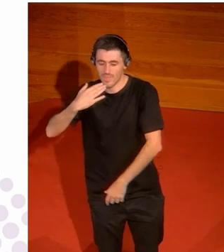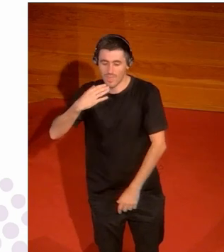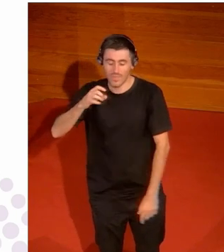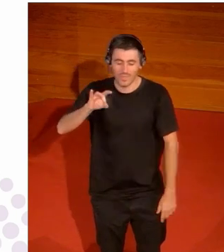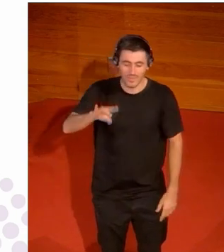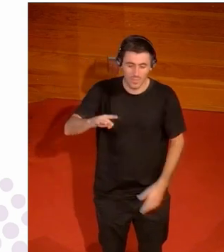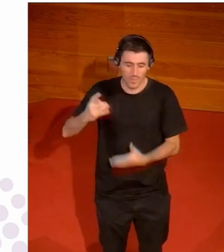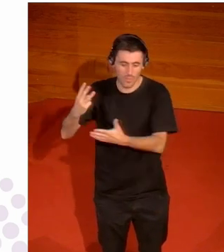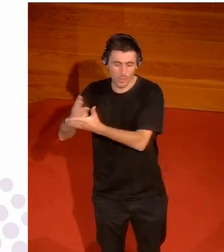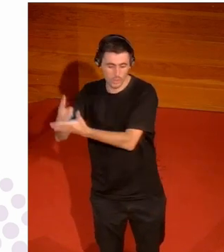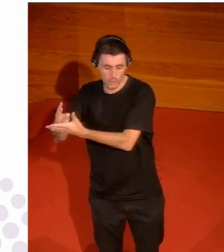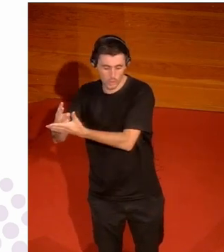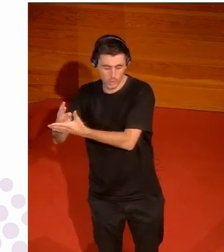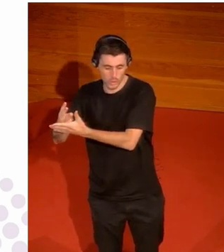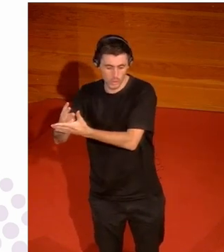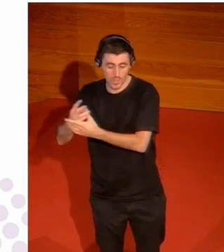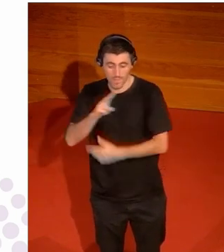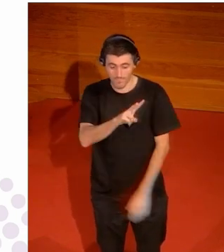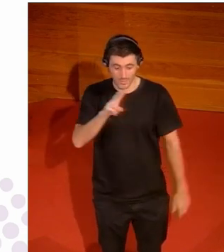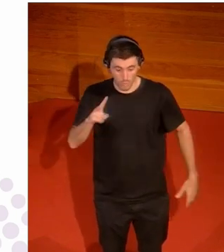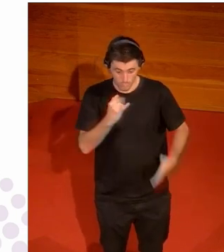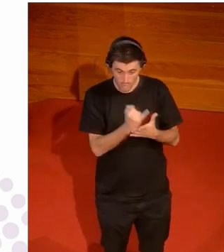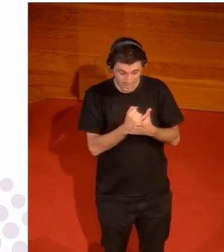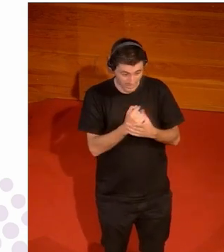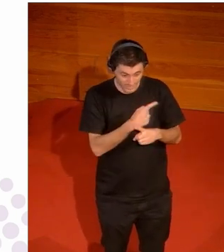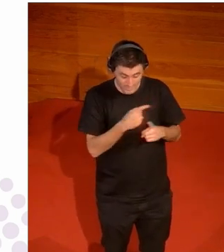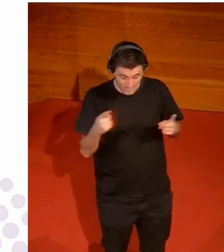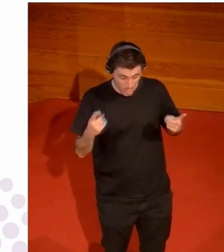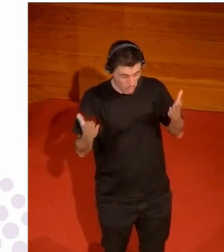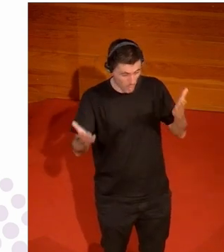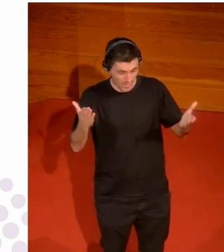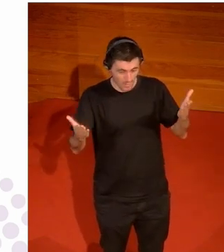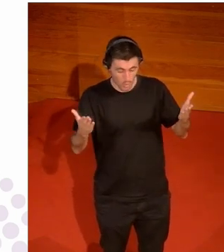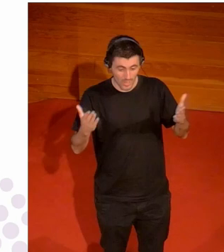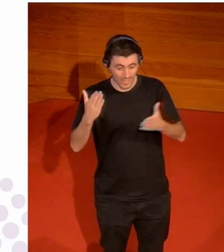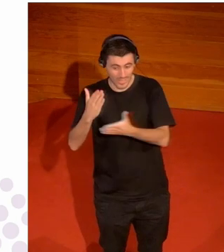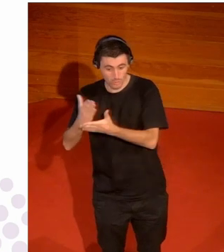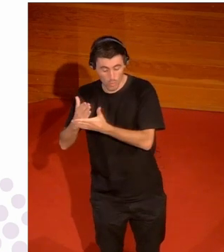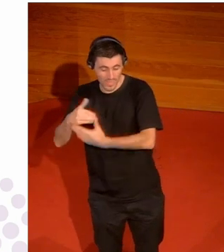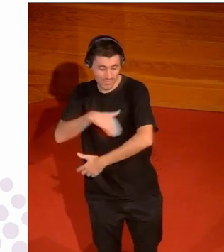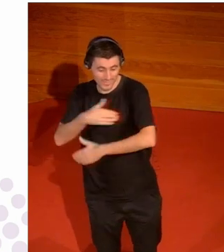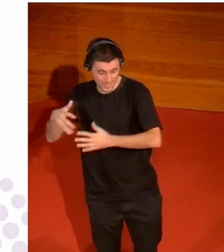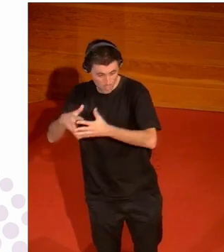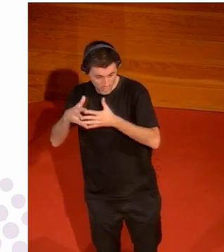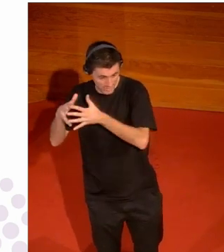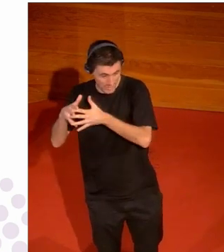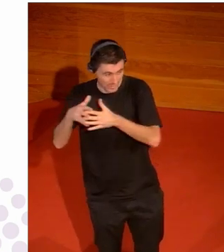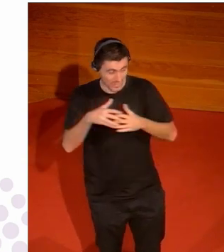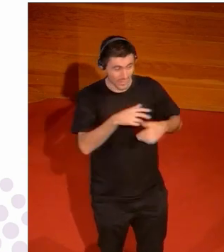18 años de esas 22 pruebas comparando los resultados de los estudiantes con las 22